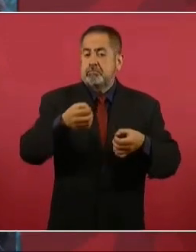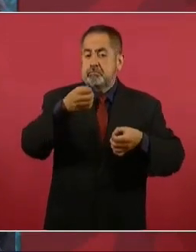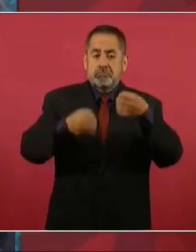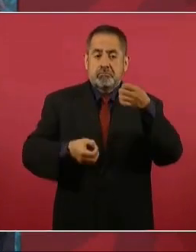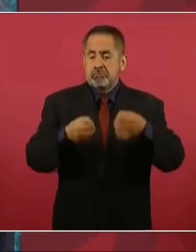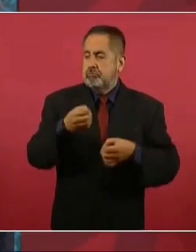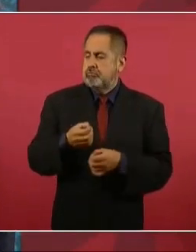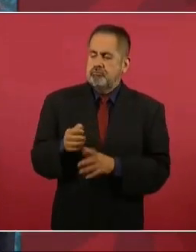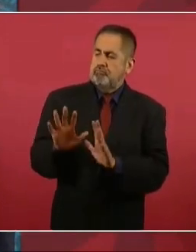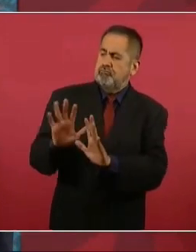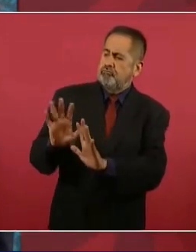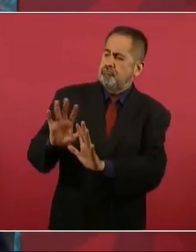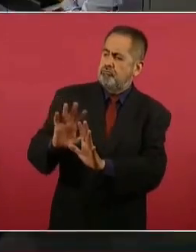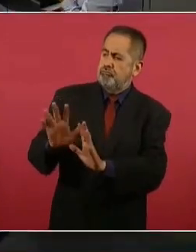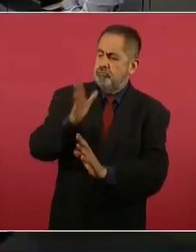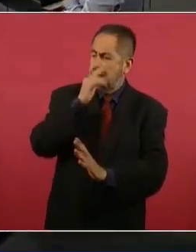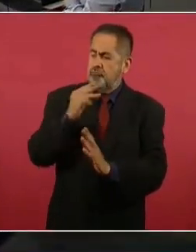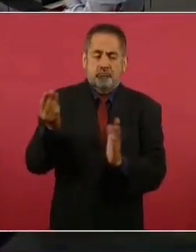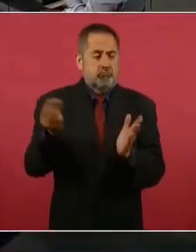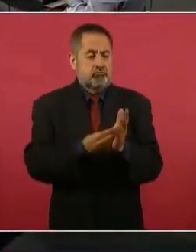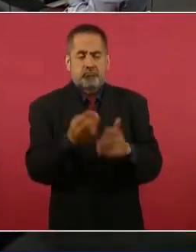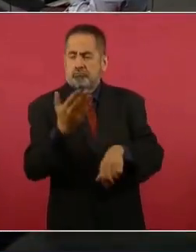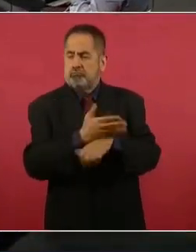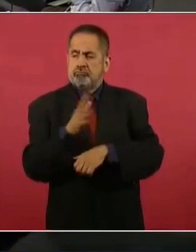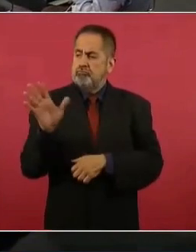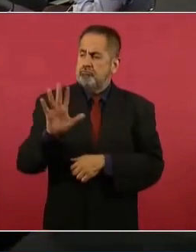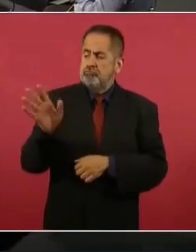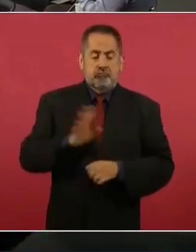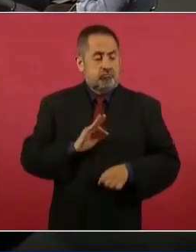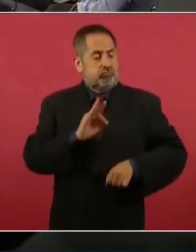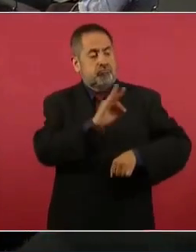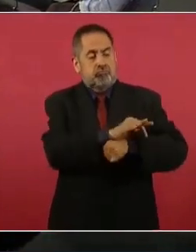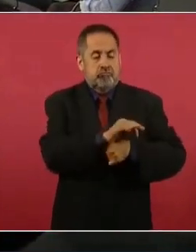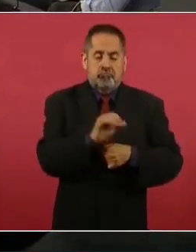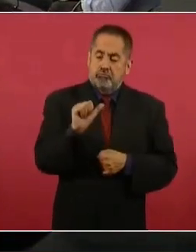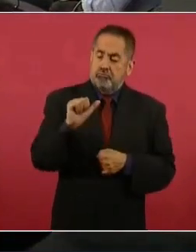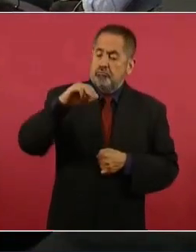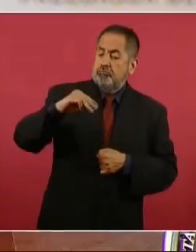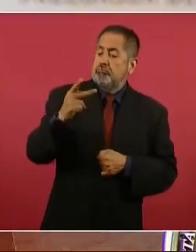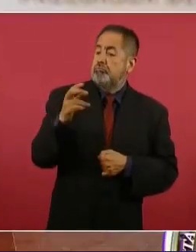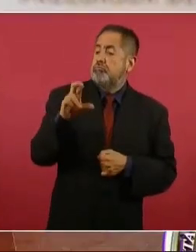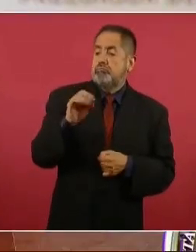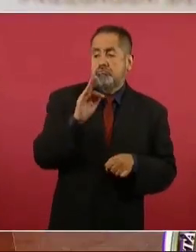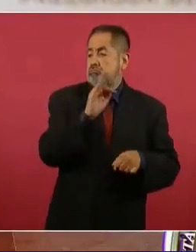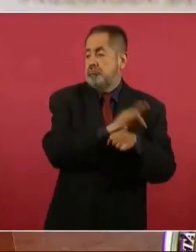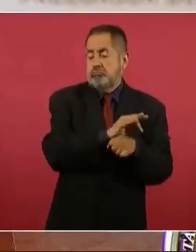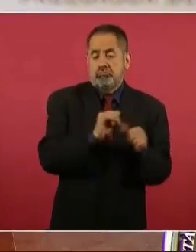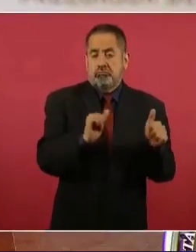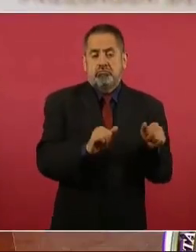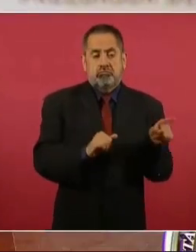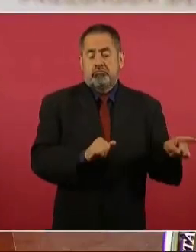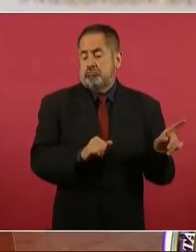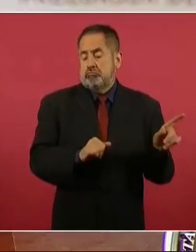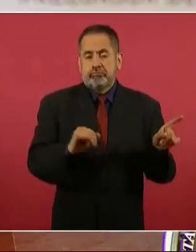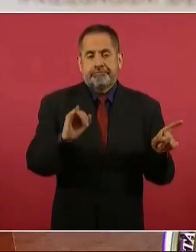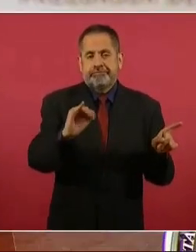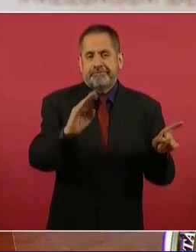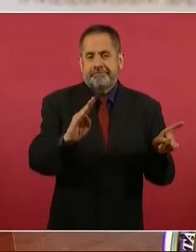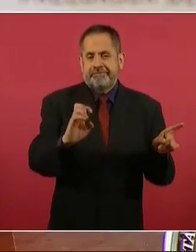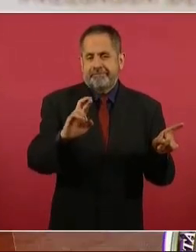ampararon a Iberdrola, a